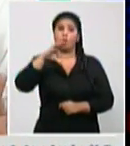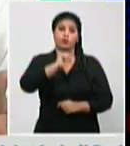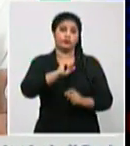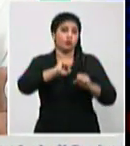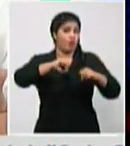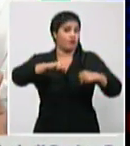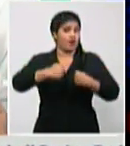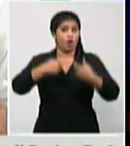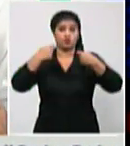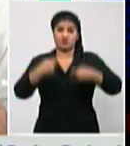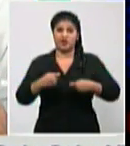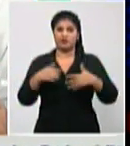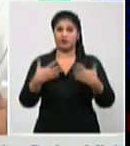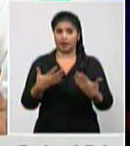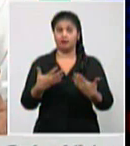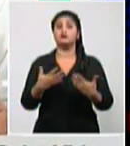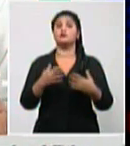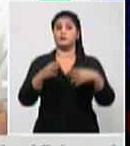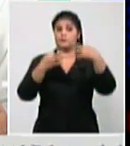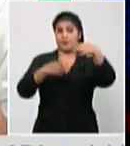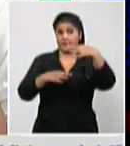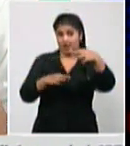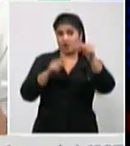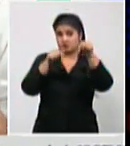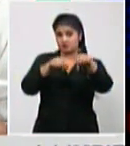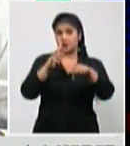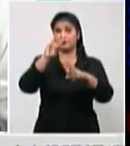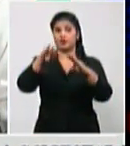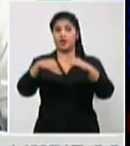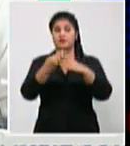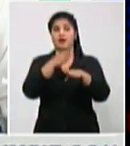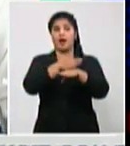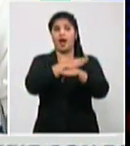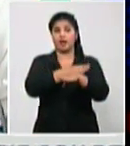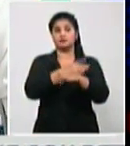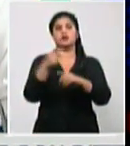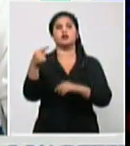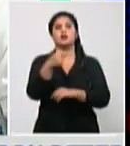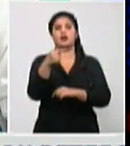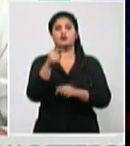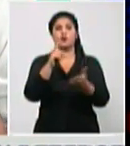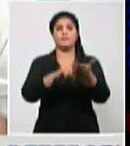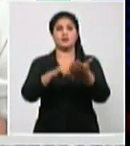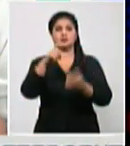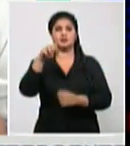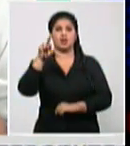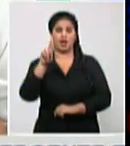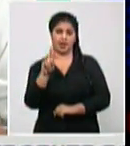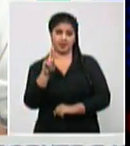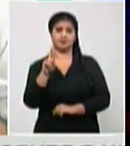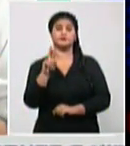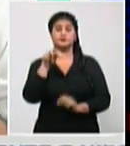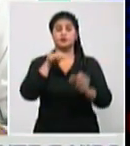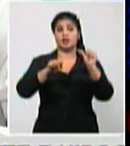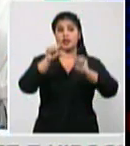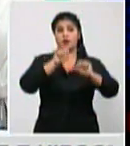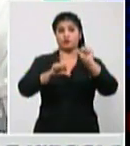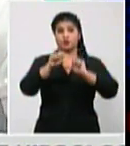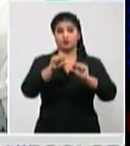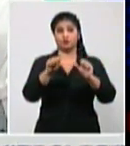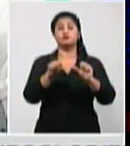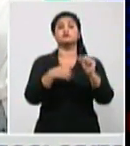país extranjero cubano residente cubano residente en el exterior todo el que arribe a nuestro país viene con su PCR